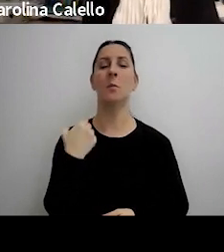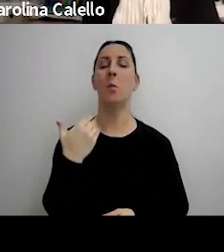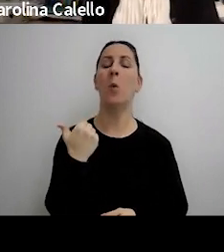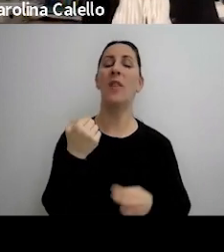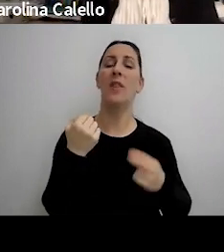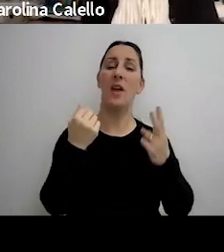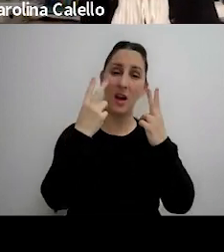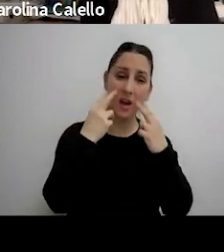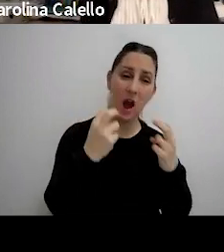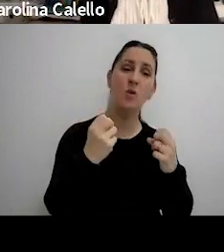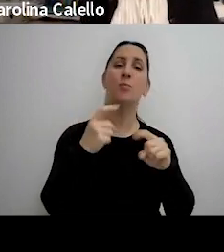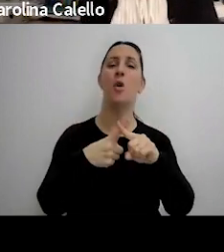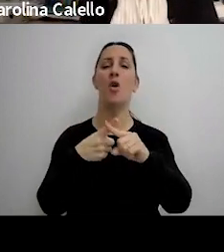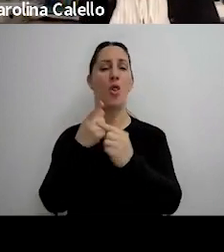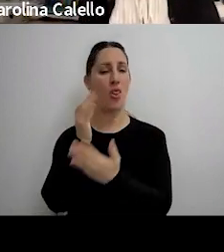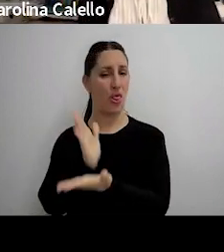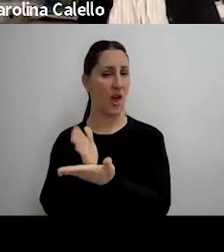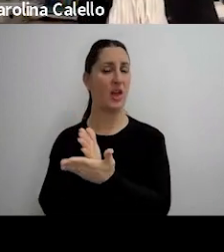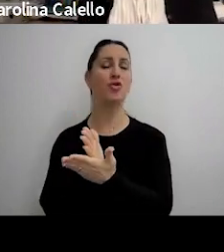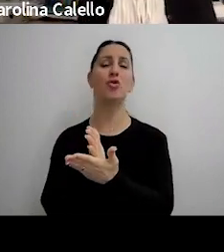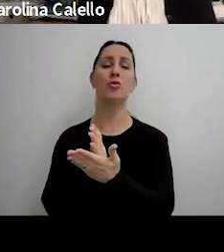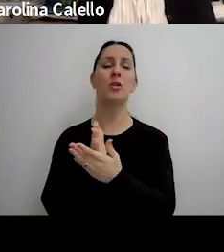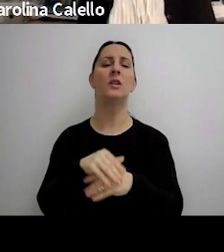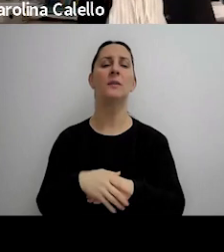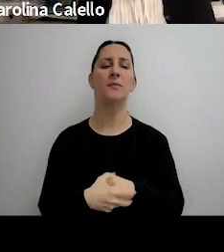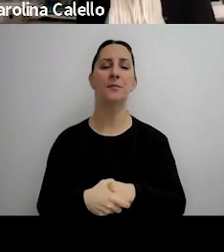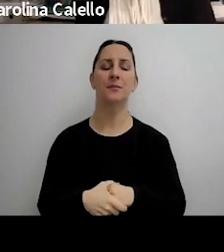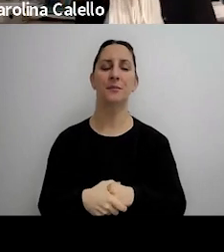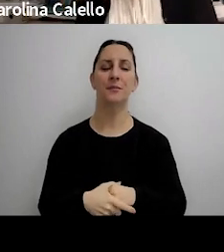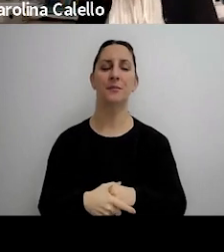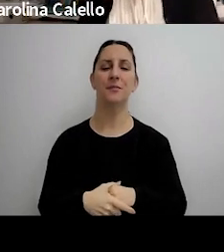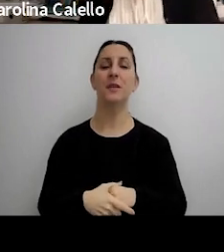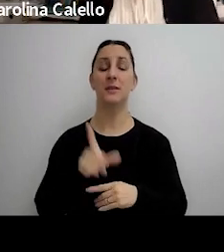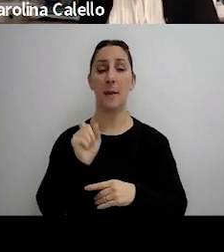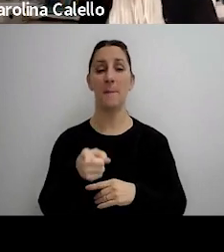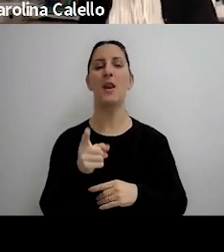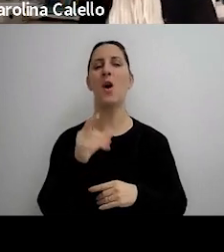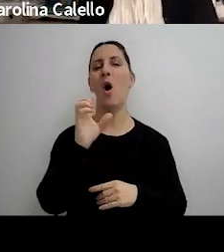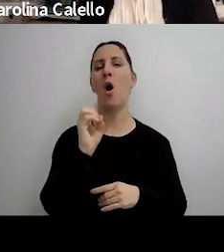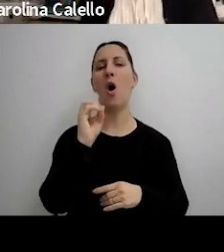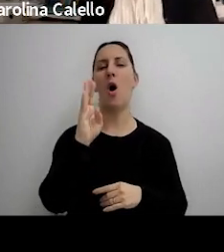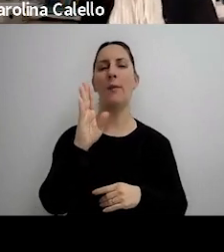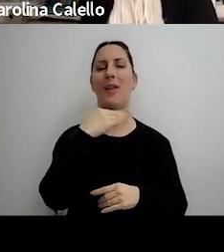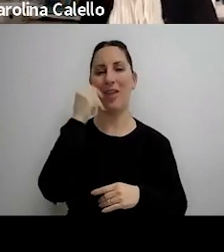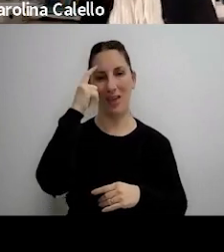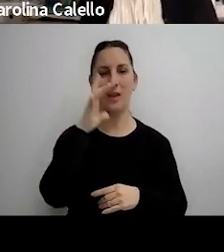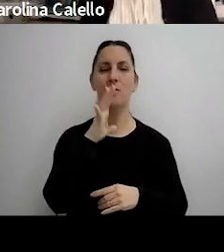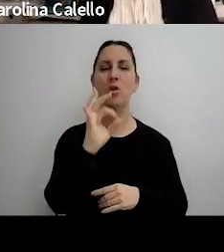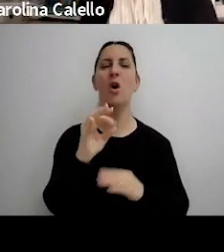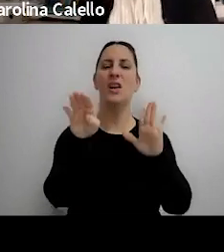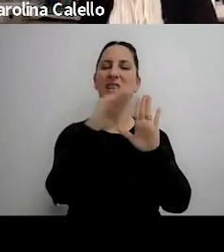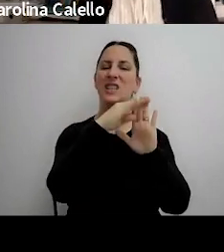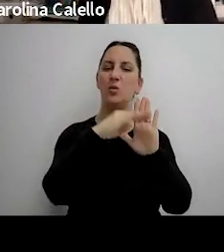causa por el derecho en la motivación que pasa o también el objeto que pasa con las instrucciones